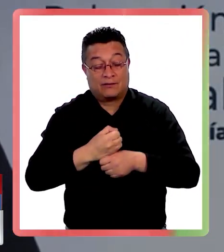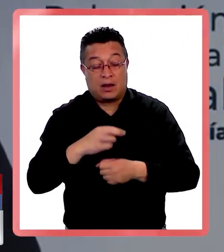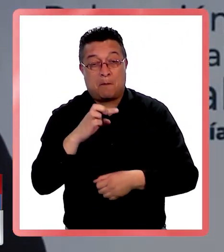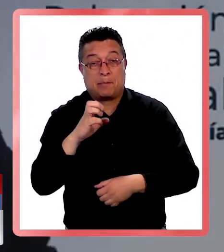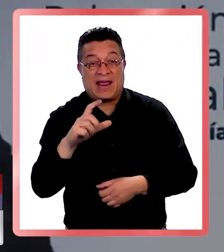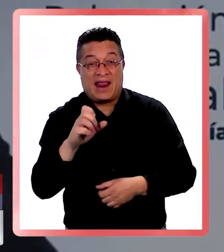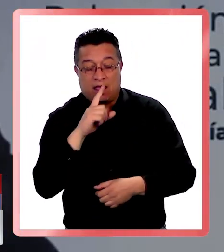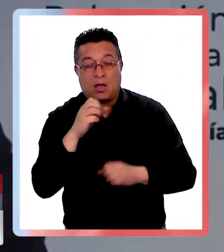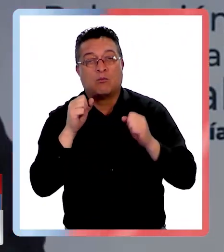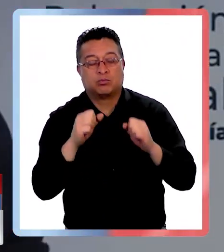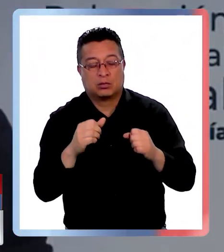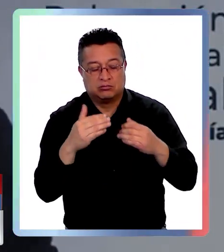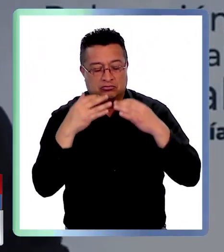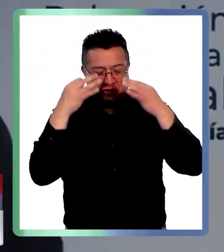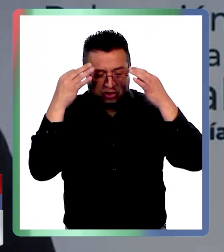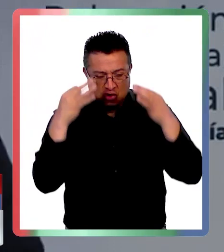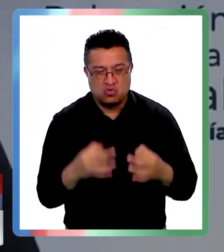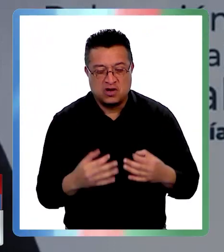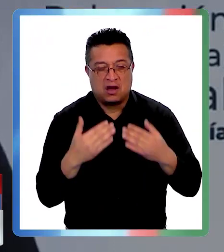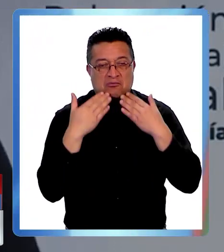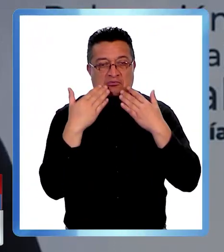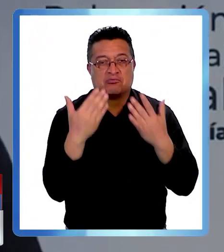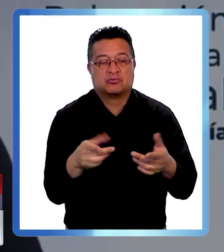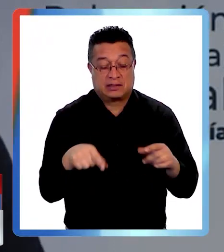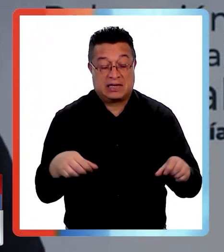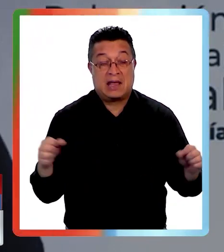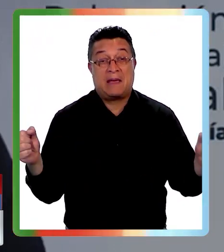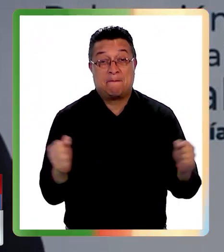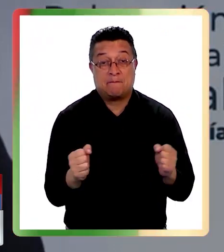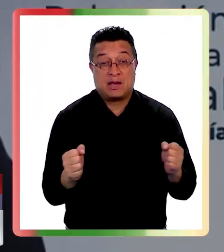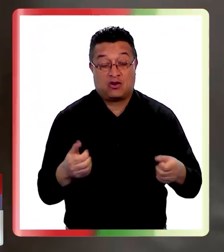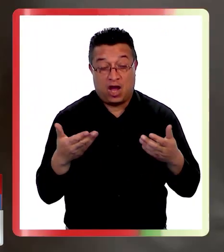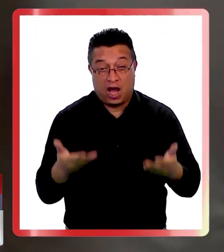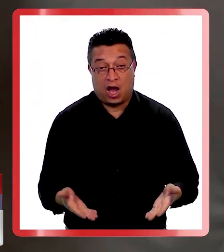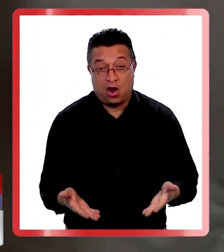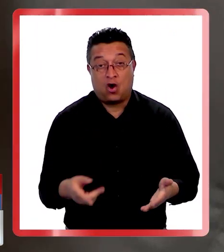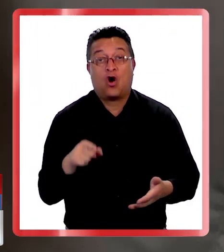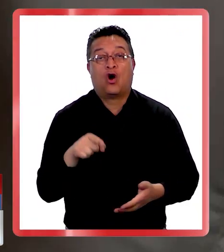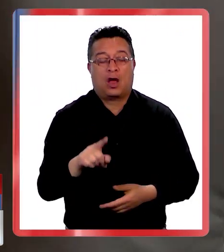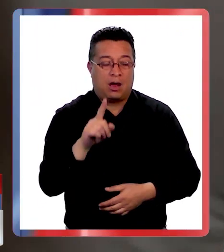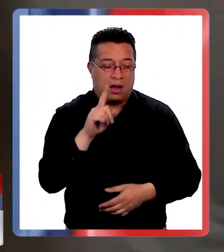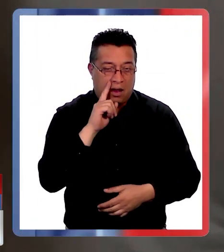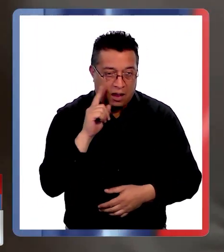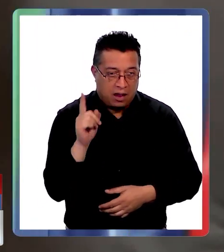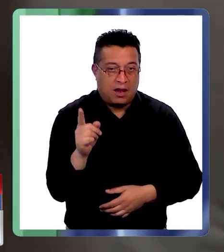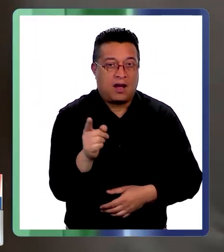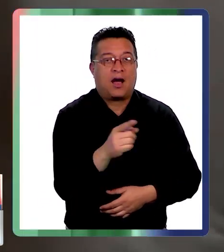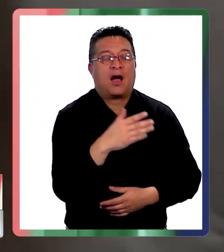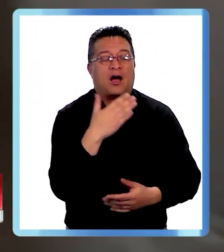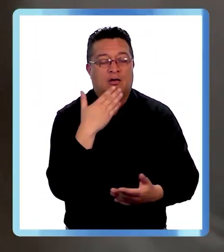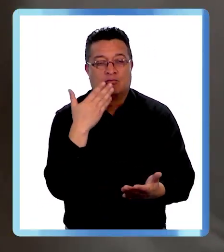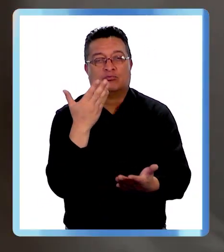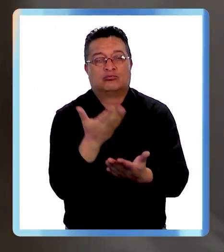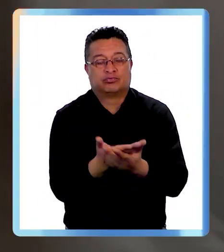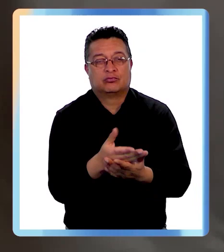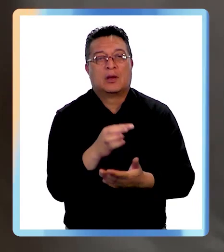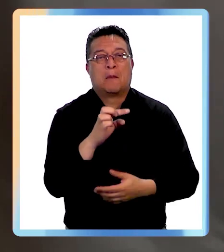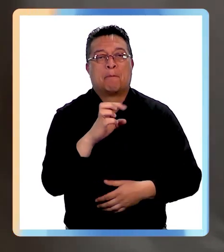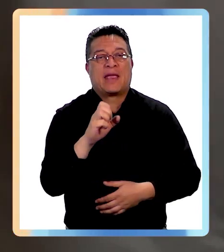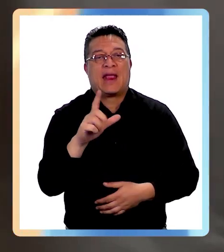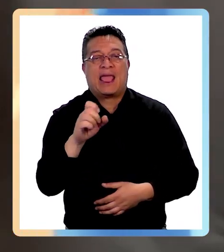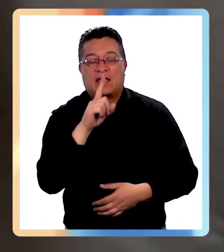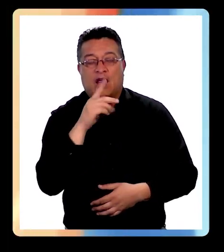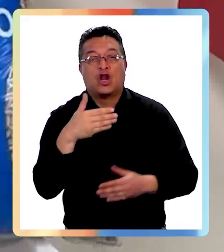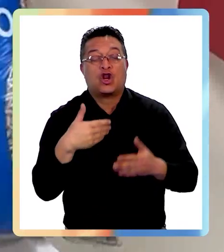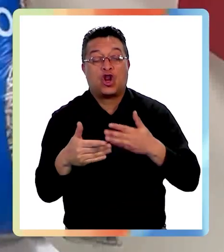es que podemos dar la certeza de que este invierno va a existir la oferta de pellets normal